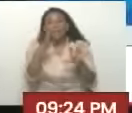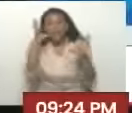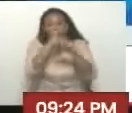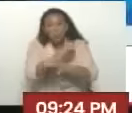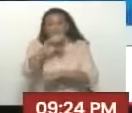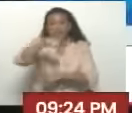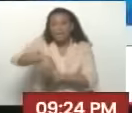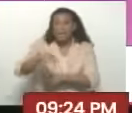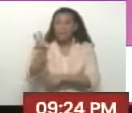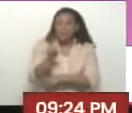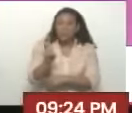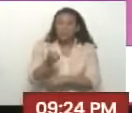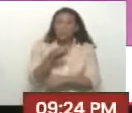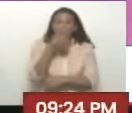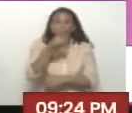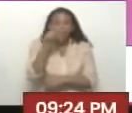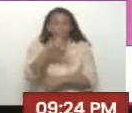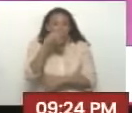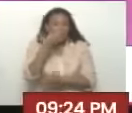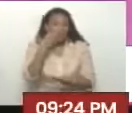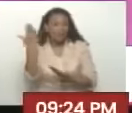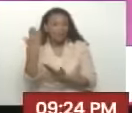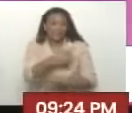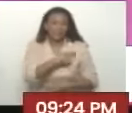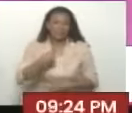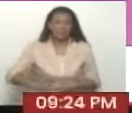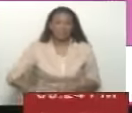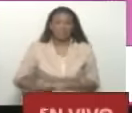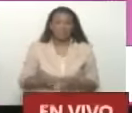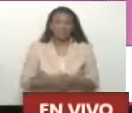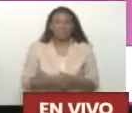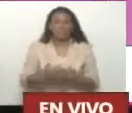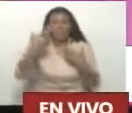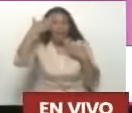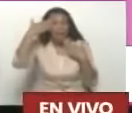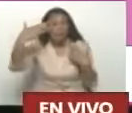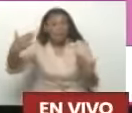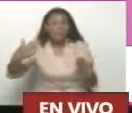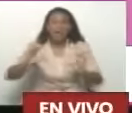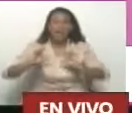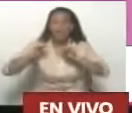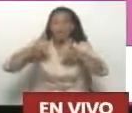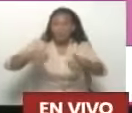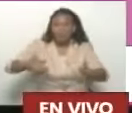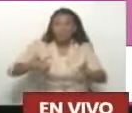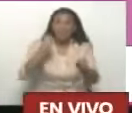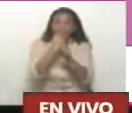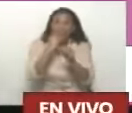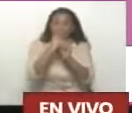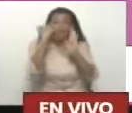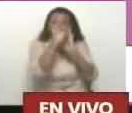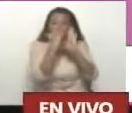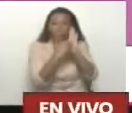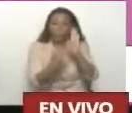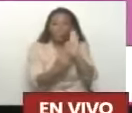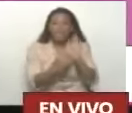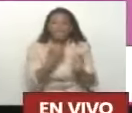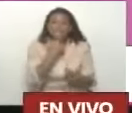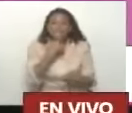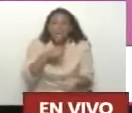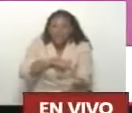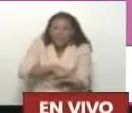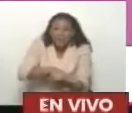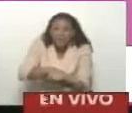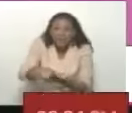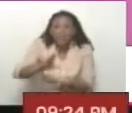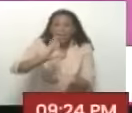por allá. Bueno, hoy estamos... Ya presto a comenzar la agenda. Aterrizamos hace poco